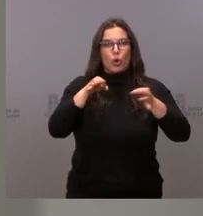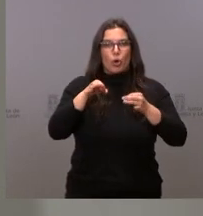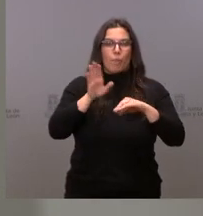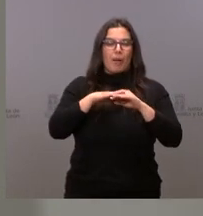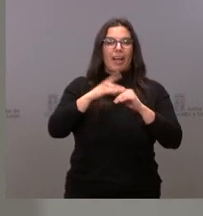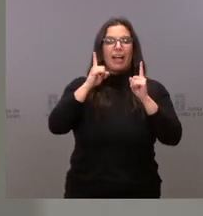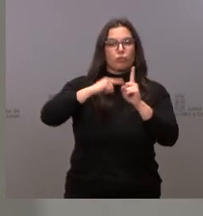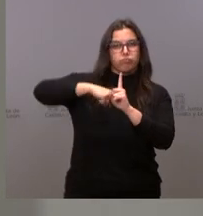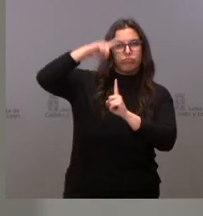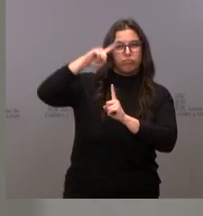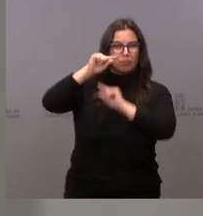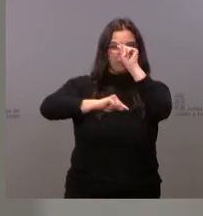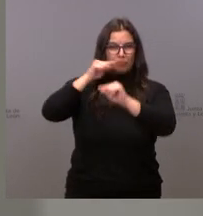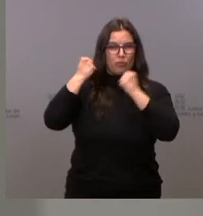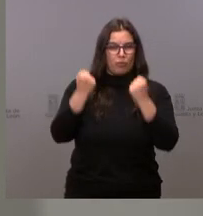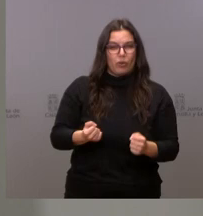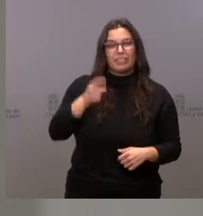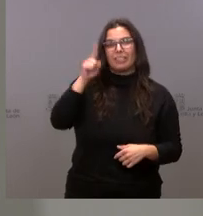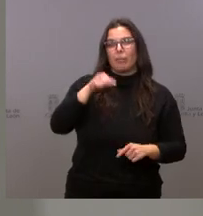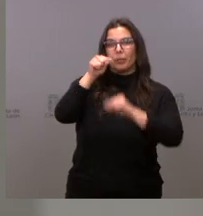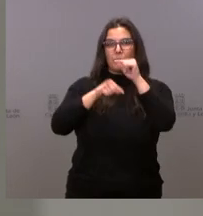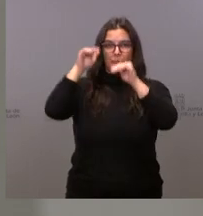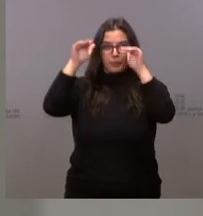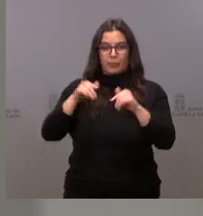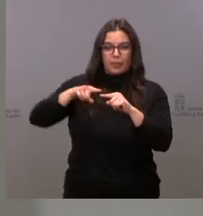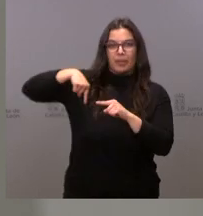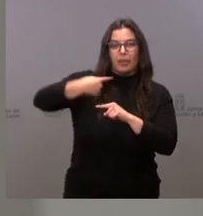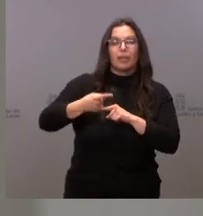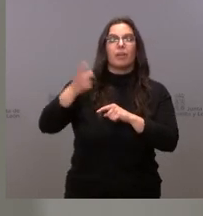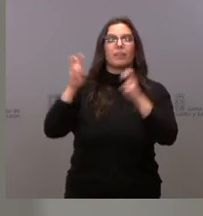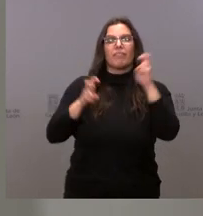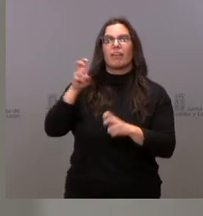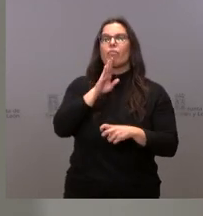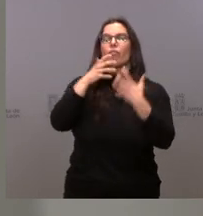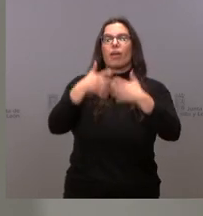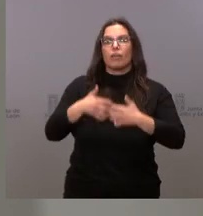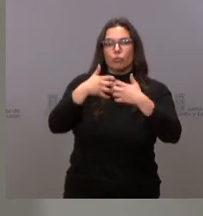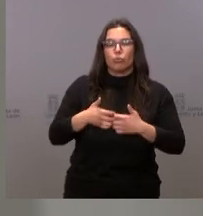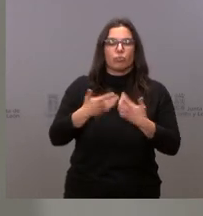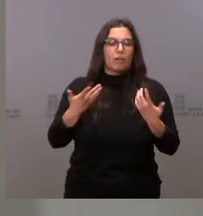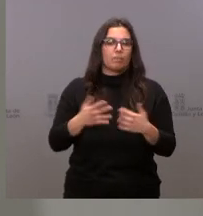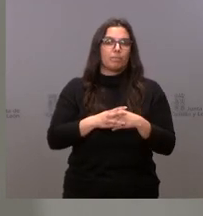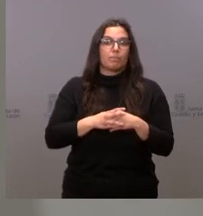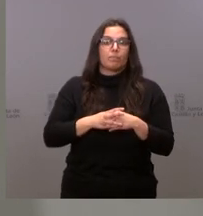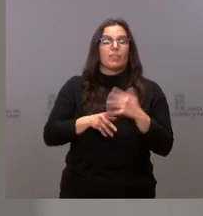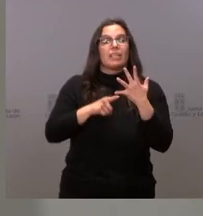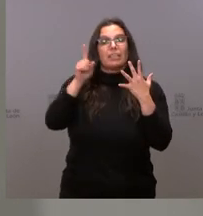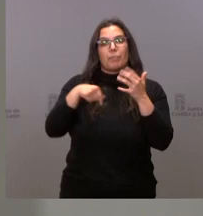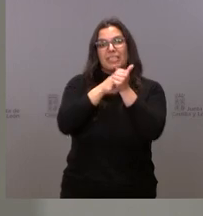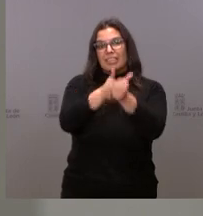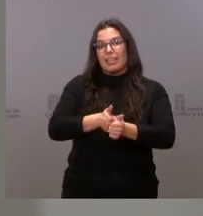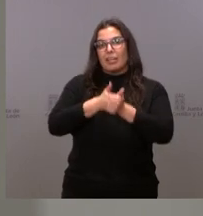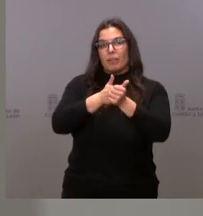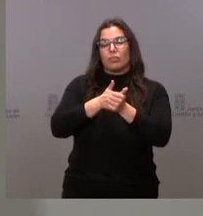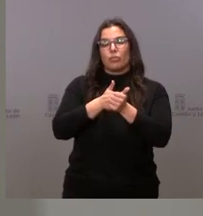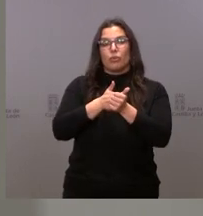La cuarta medida es reducir las emisiones de contaminantes precursores procedentes de la industria y otras actividades económicas. Y el seguimiento de los